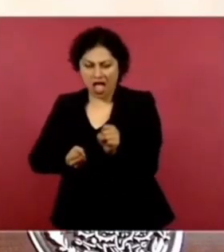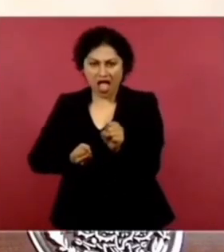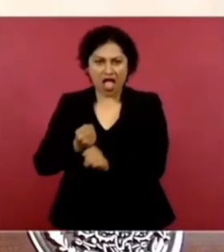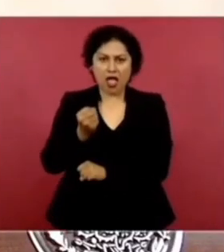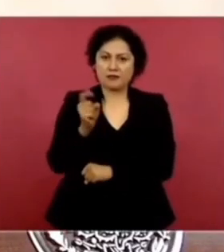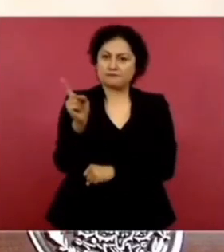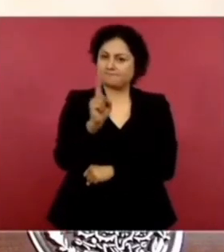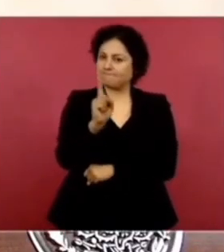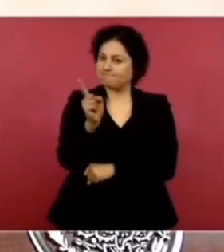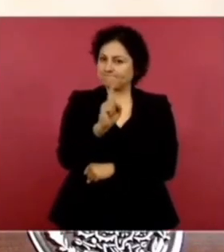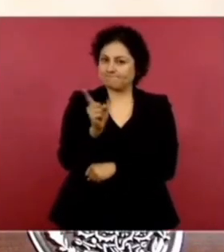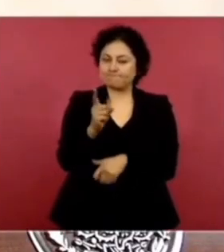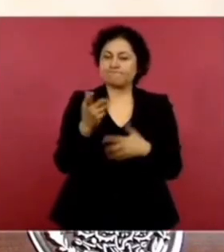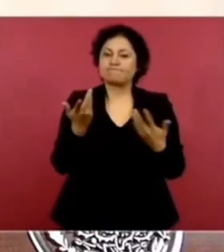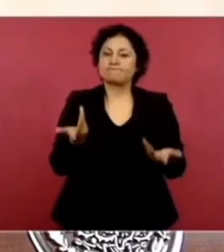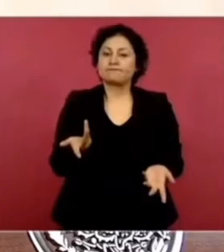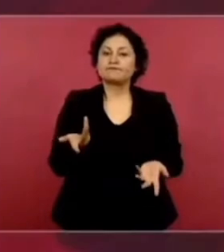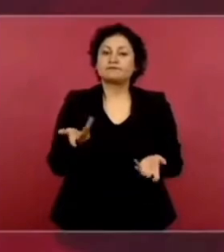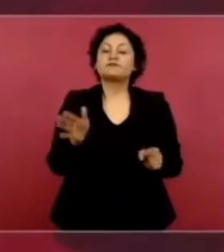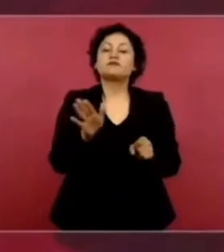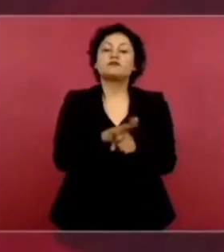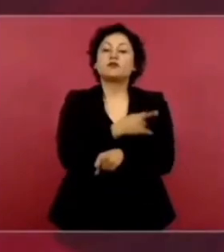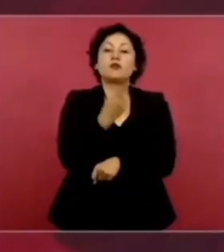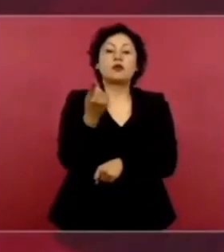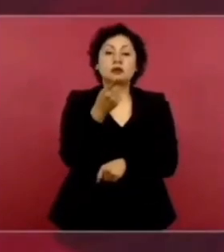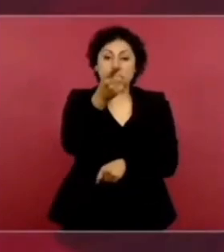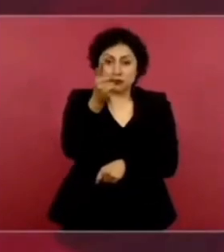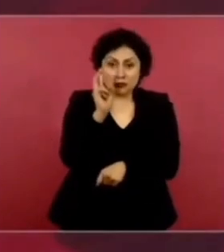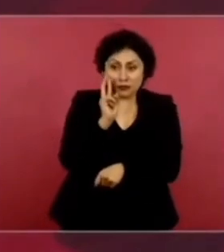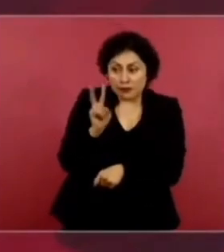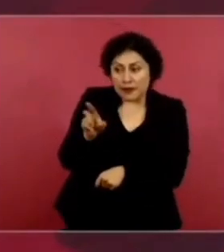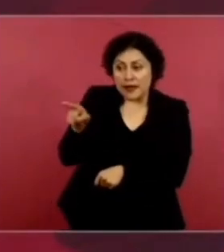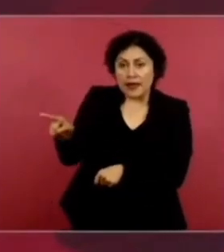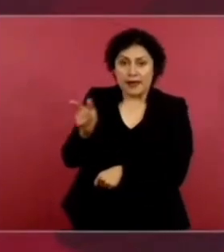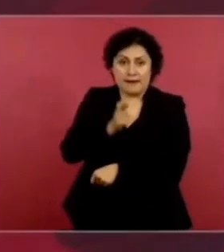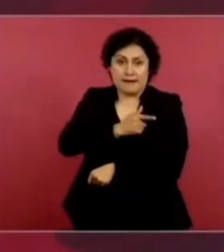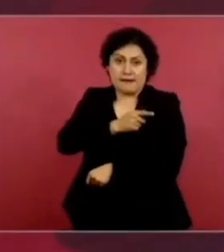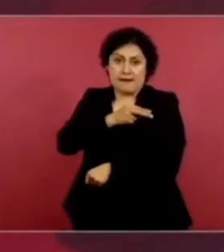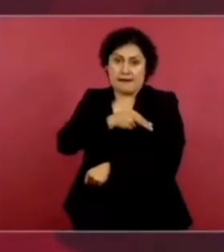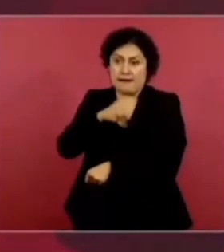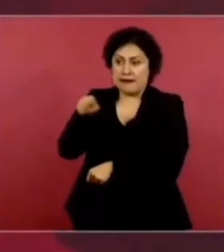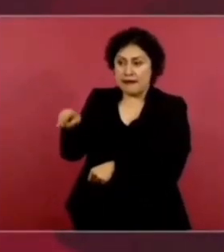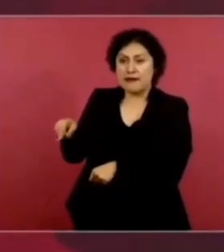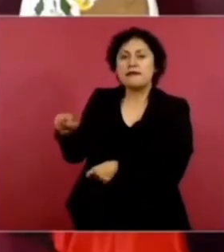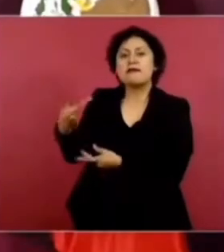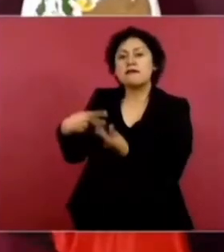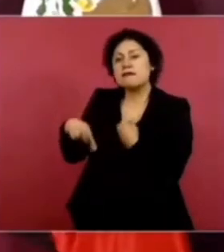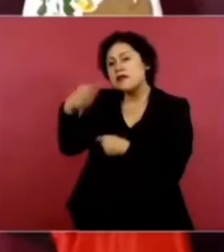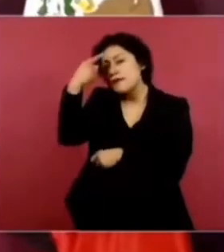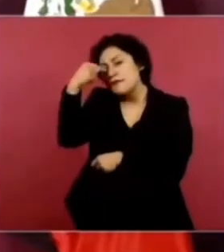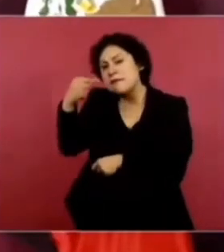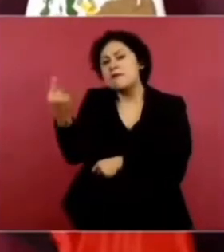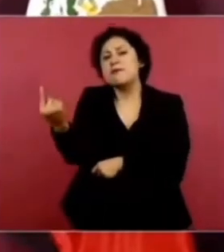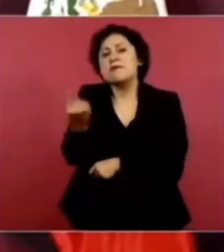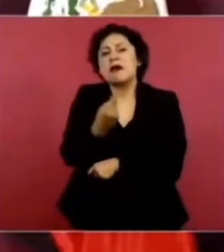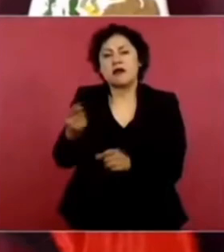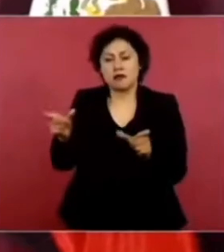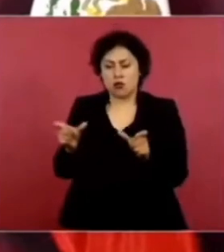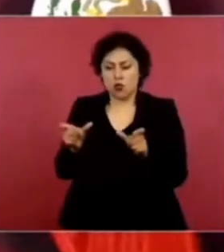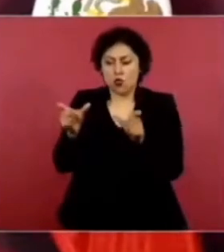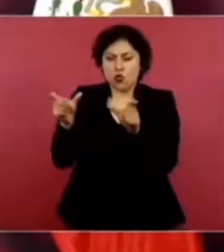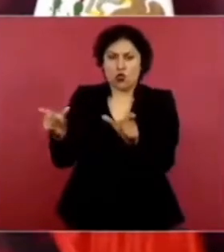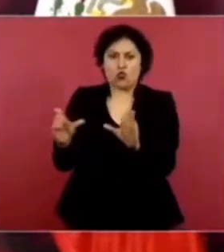Que si. Hay presencia de la guardia nacional. Es para cuidar al pueblo. No para